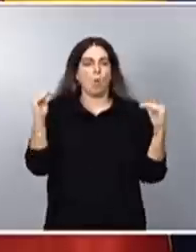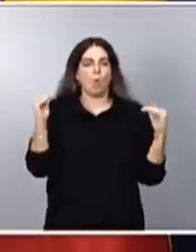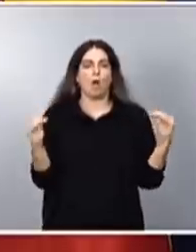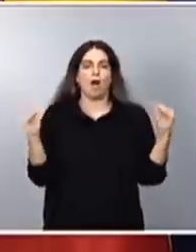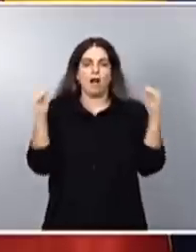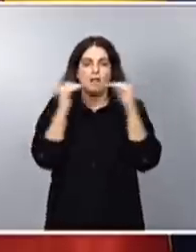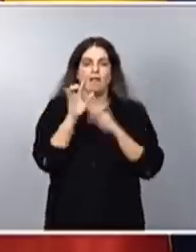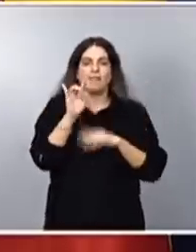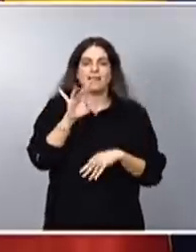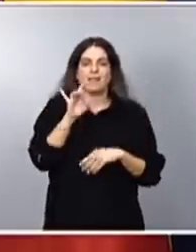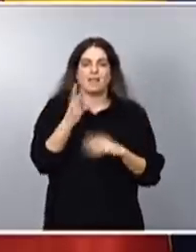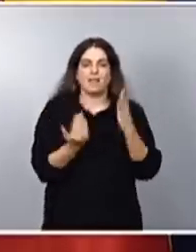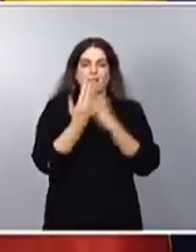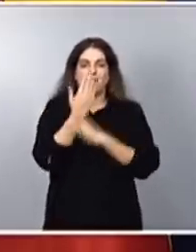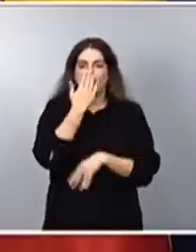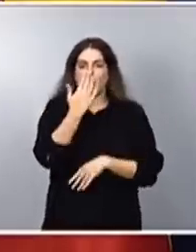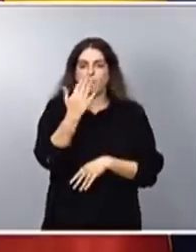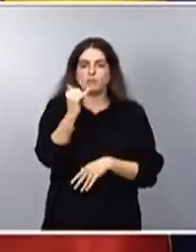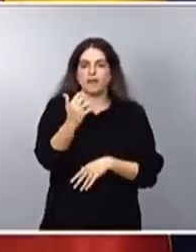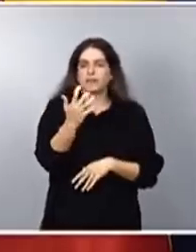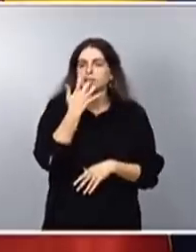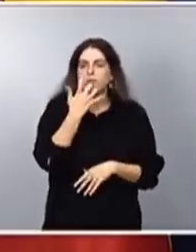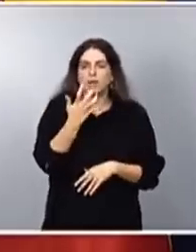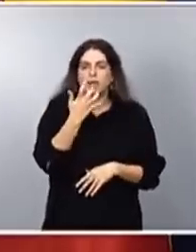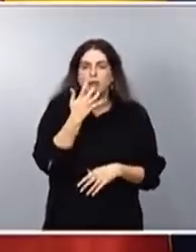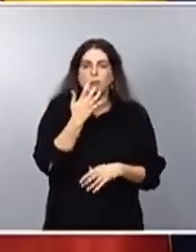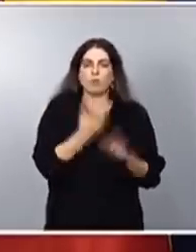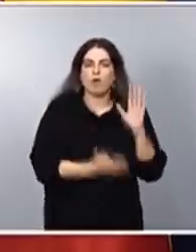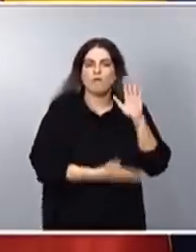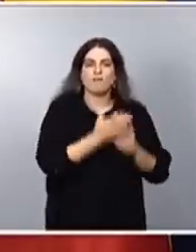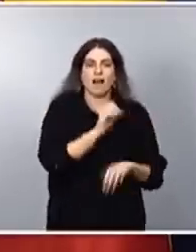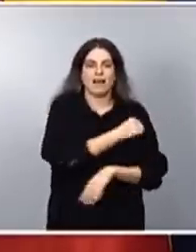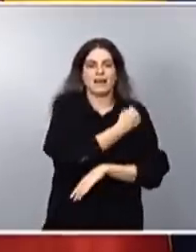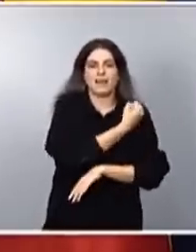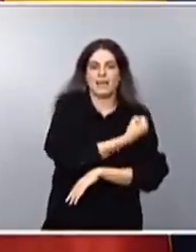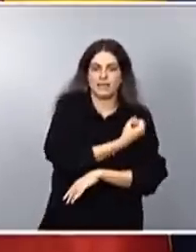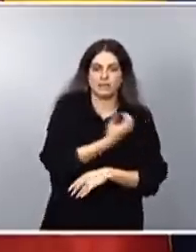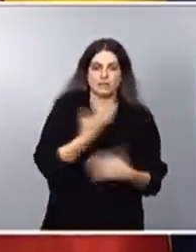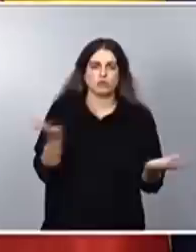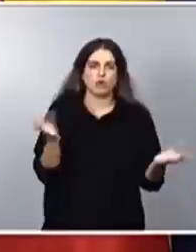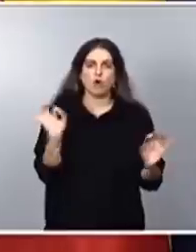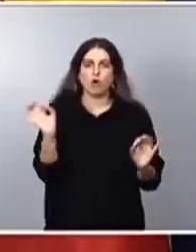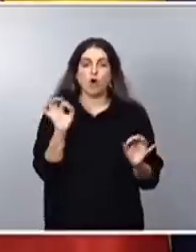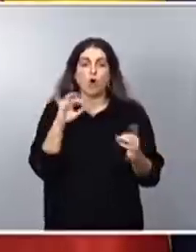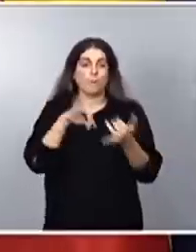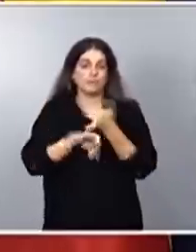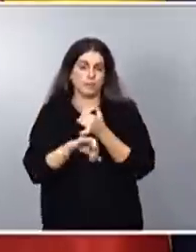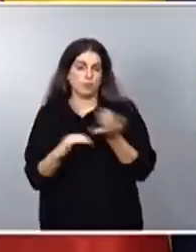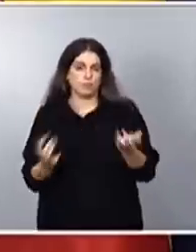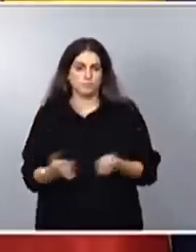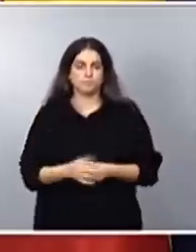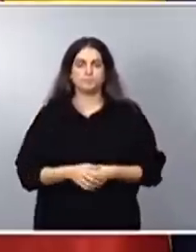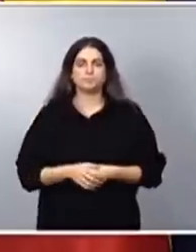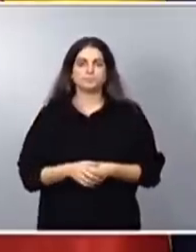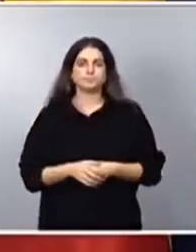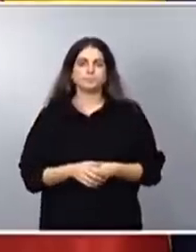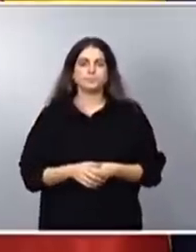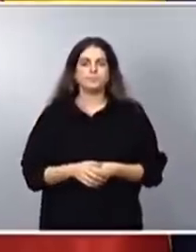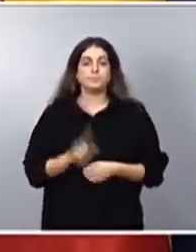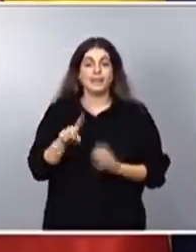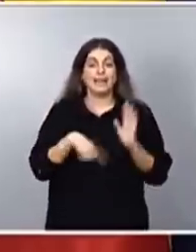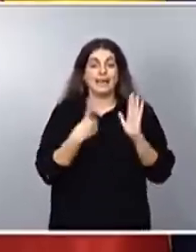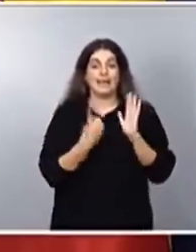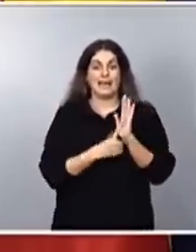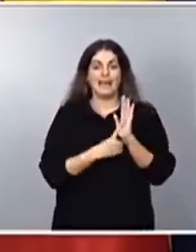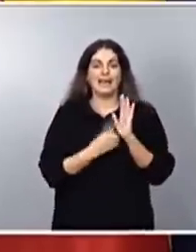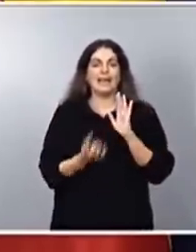en el caso del registro, como ocurre en el caso del matrimonio. Y además, esta ley va a generar un nuevo marco